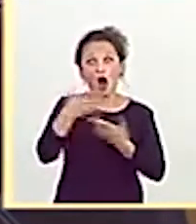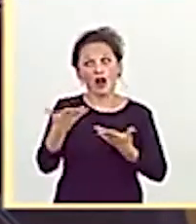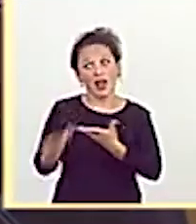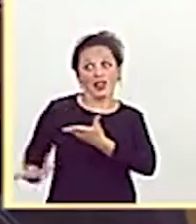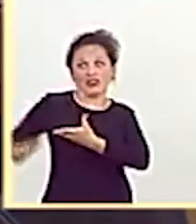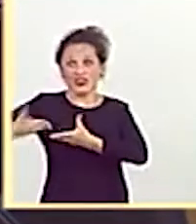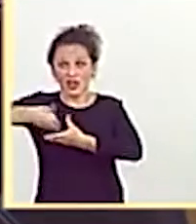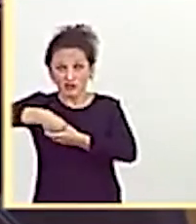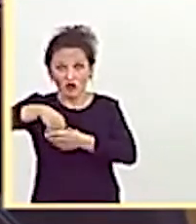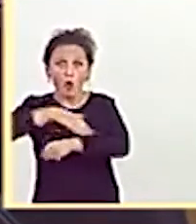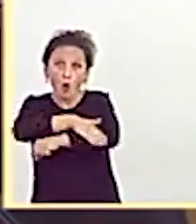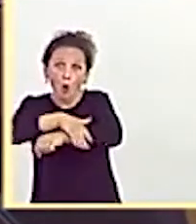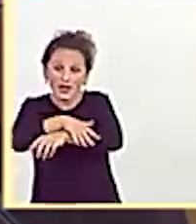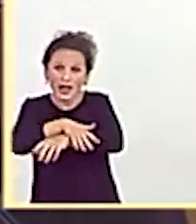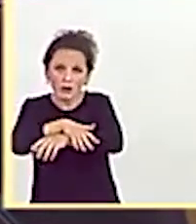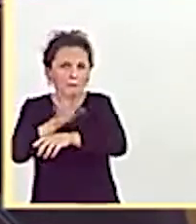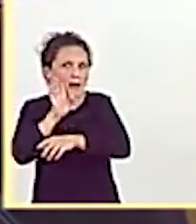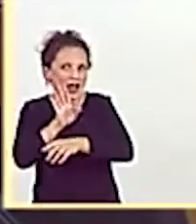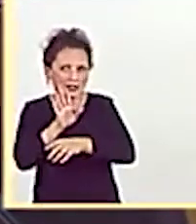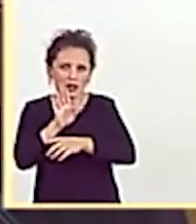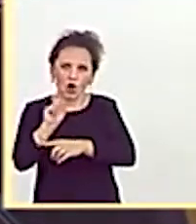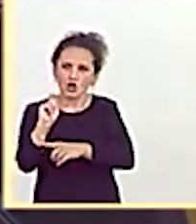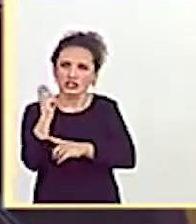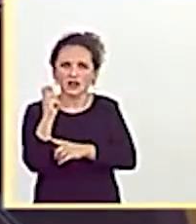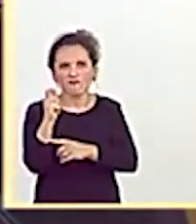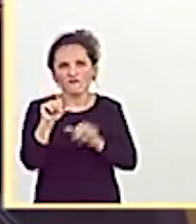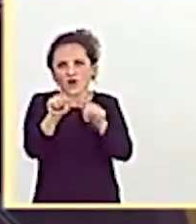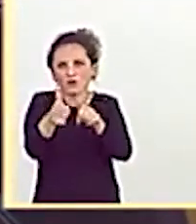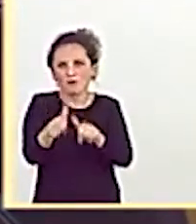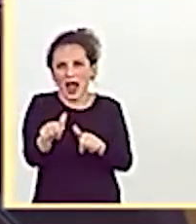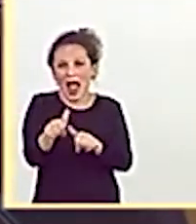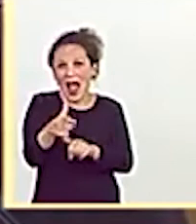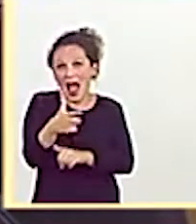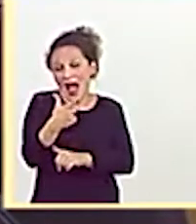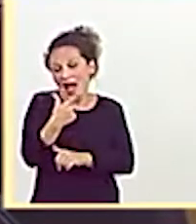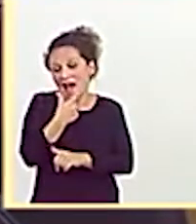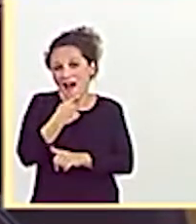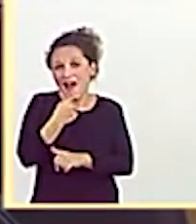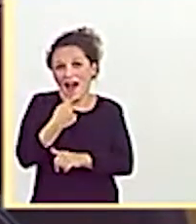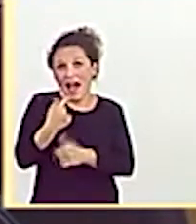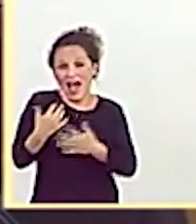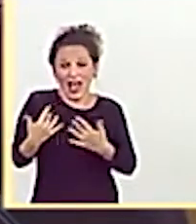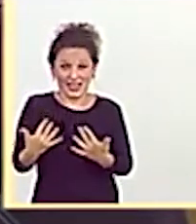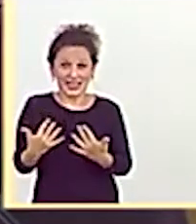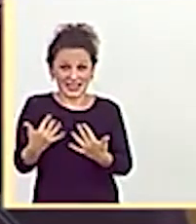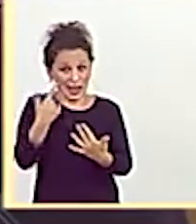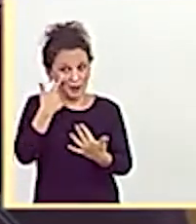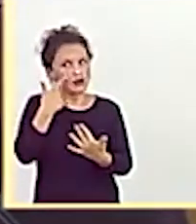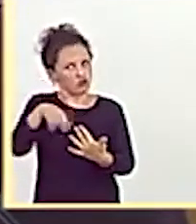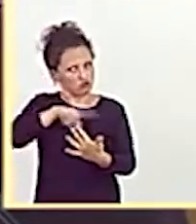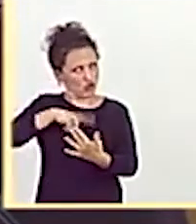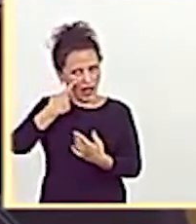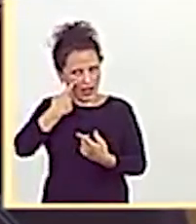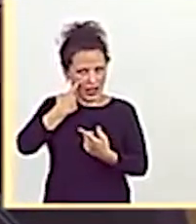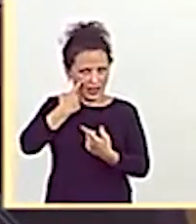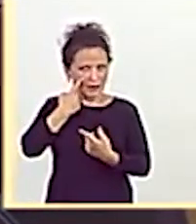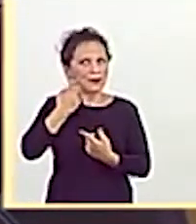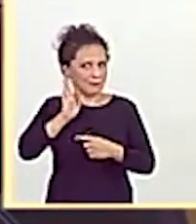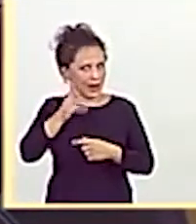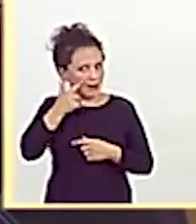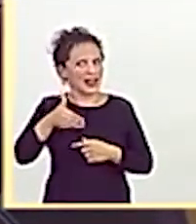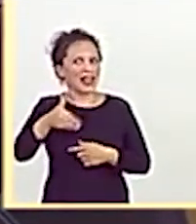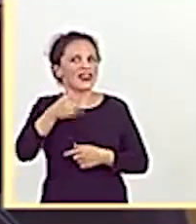conseguir de una forma ágil, esperemos, porque estaremos atentos Y en diciembre veremos qué ha pasado o qué no,